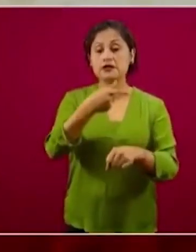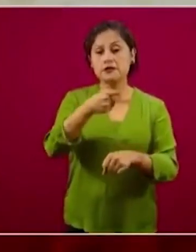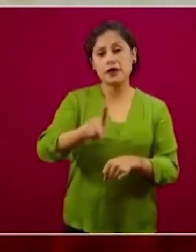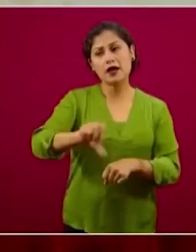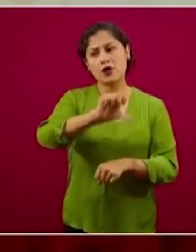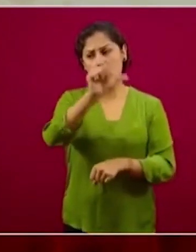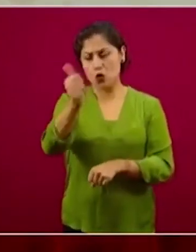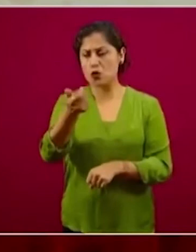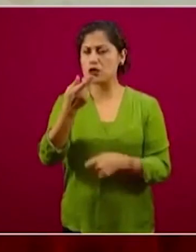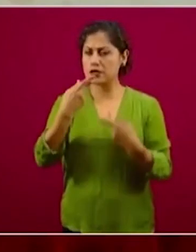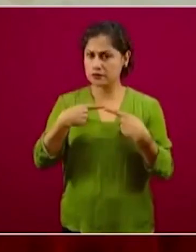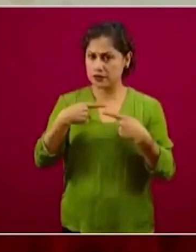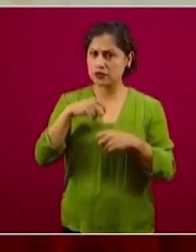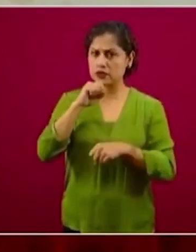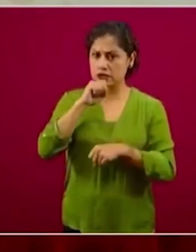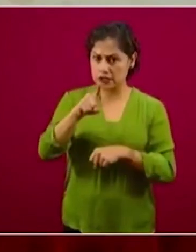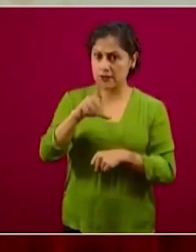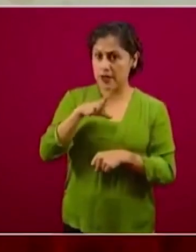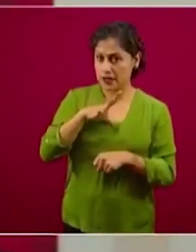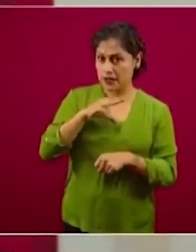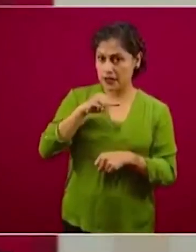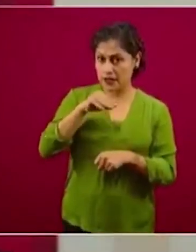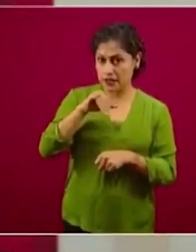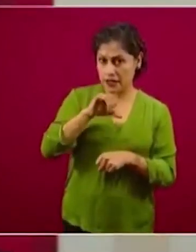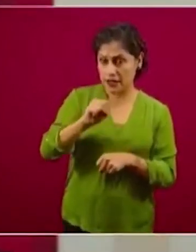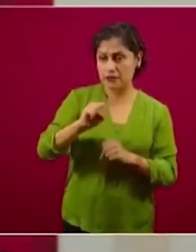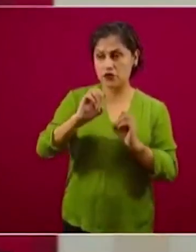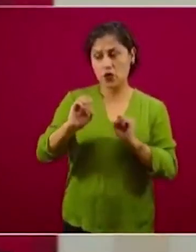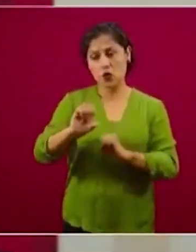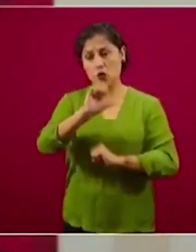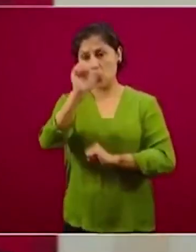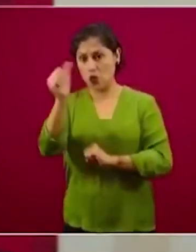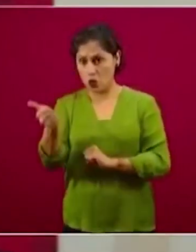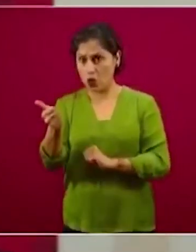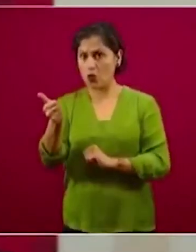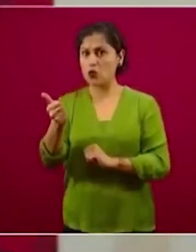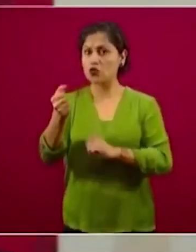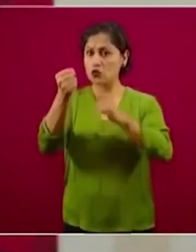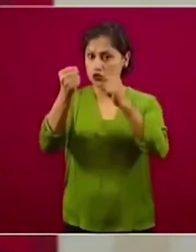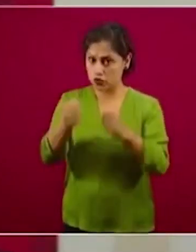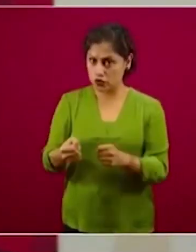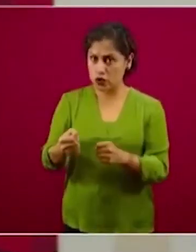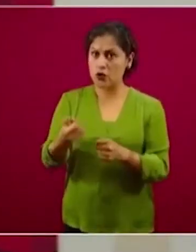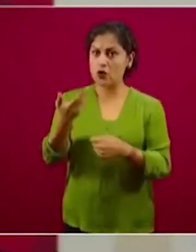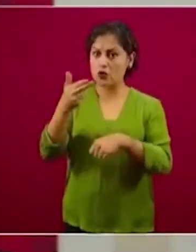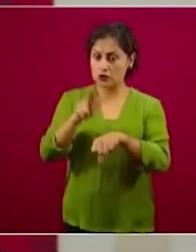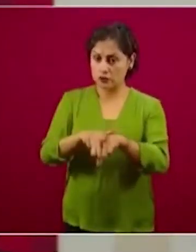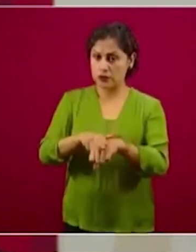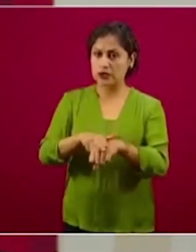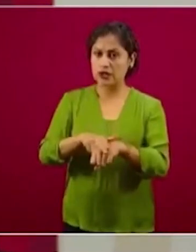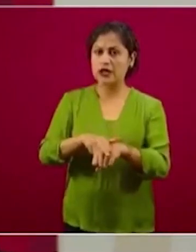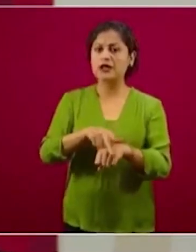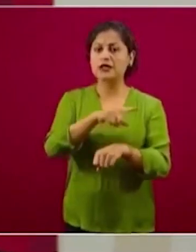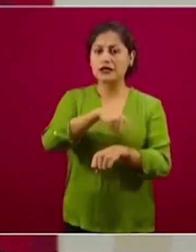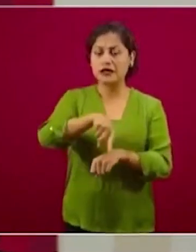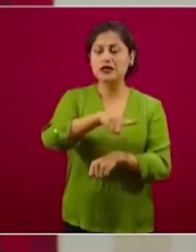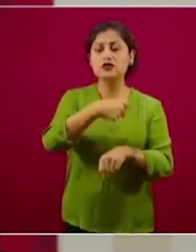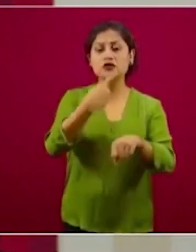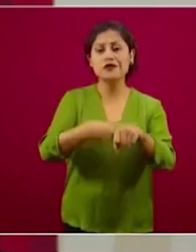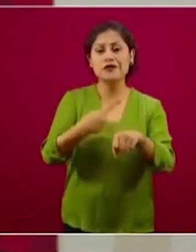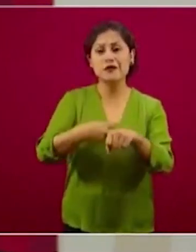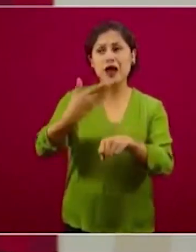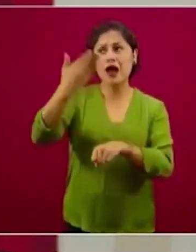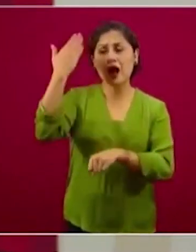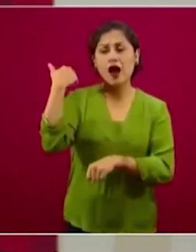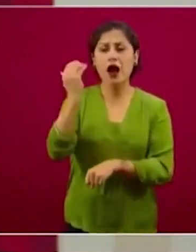o derechohabientes de las otras instituciones de seguridad social, que tienen ciertas enfermedades de alta frecuencia, se puedan